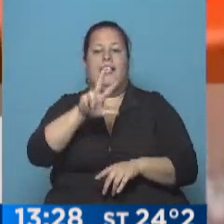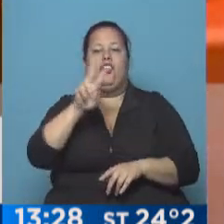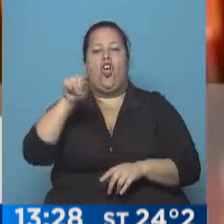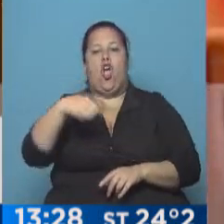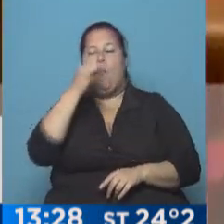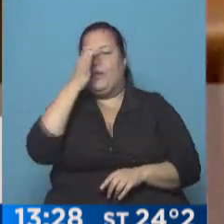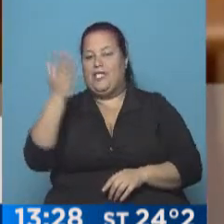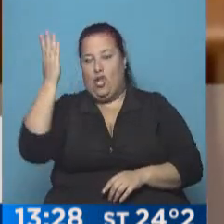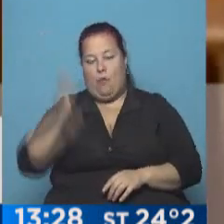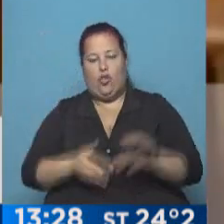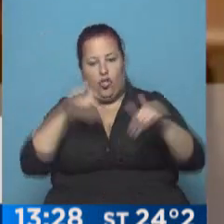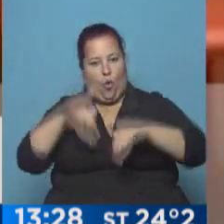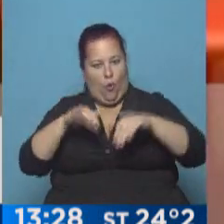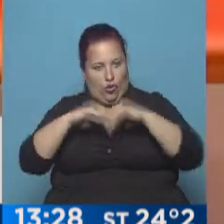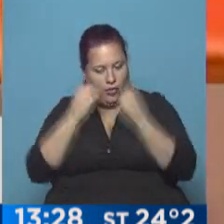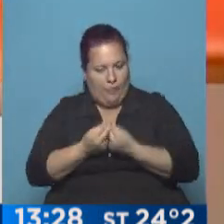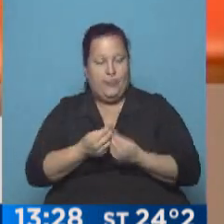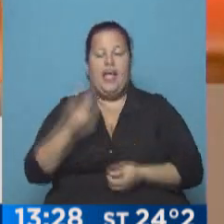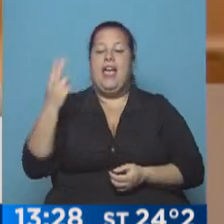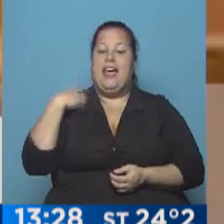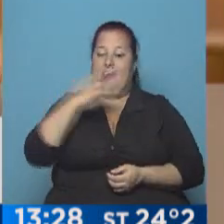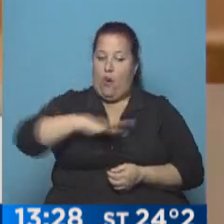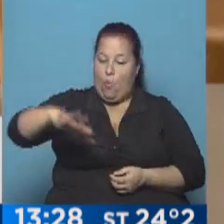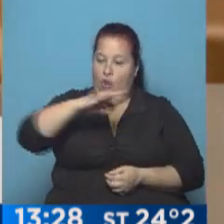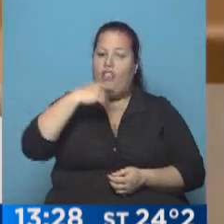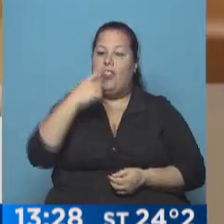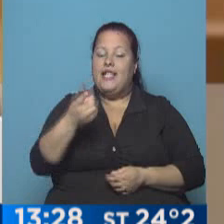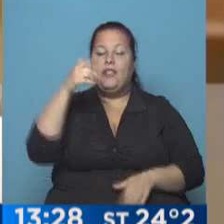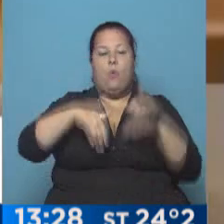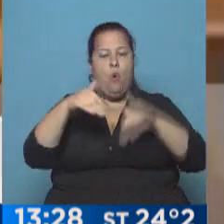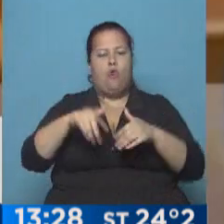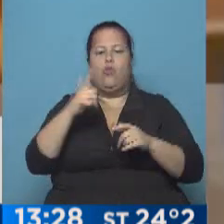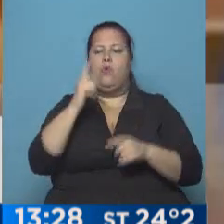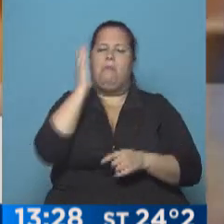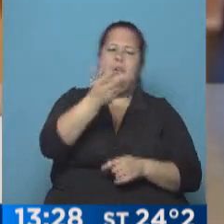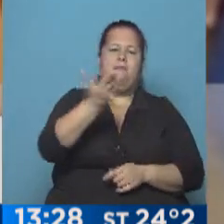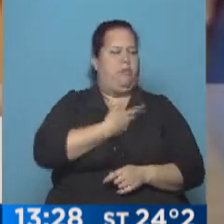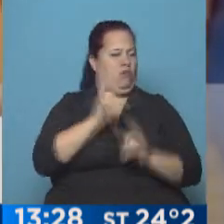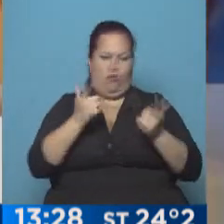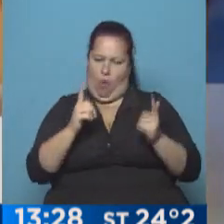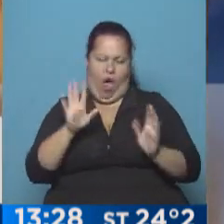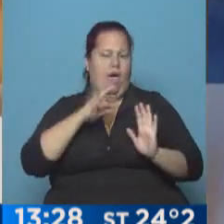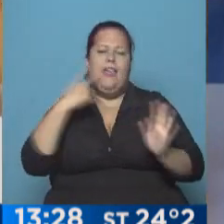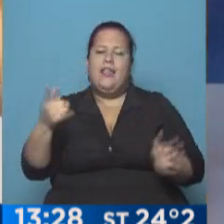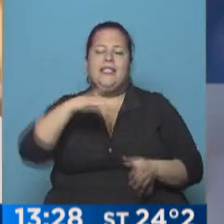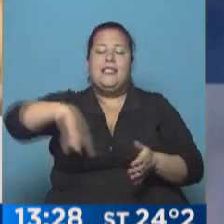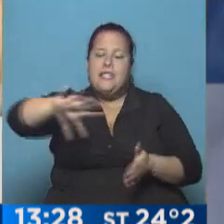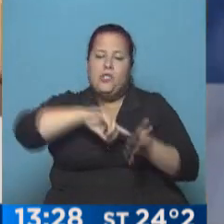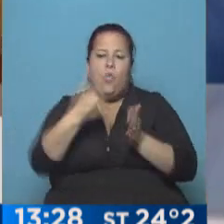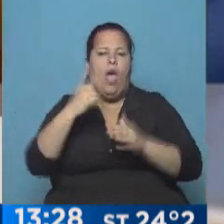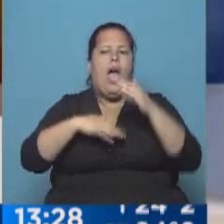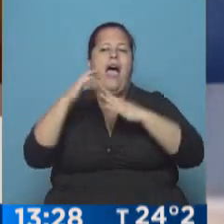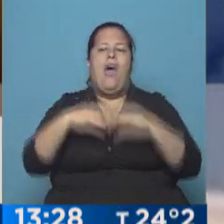,25% de los votos. El jefe comunal dijo que en la elección no hubo vencedores ni vencidos y aseguró que la ciudad no la